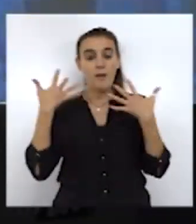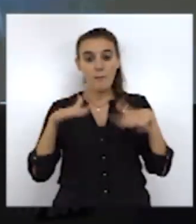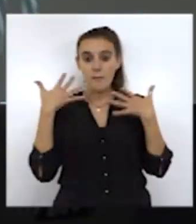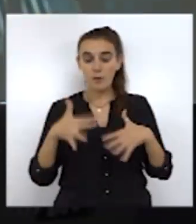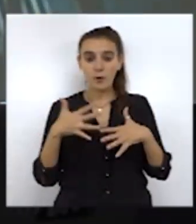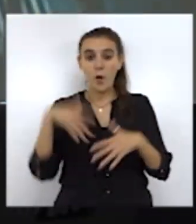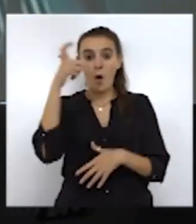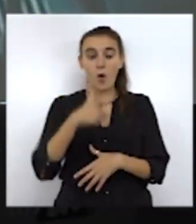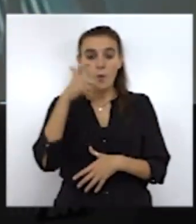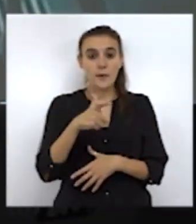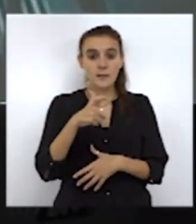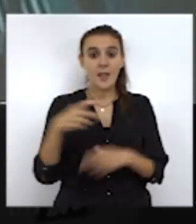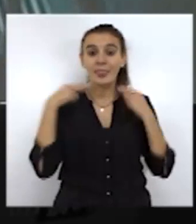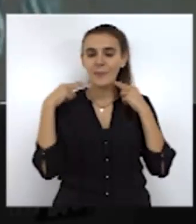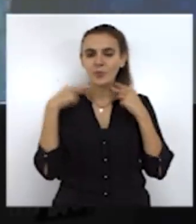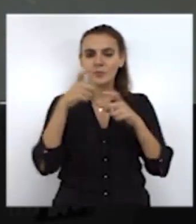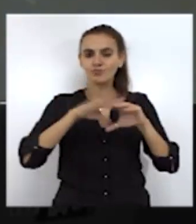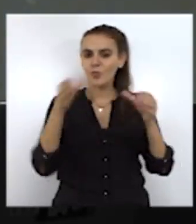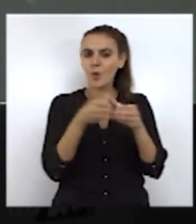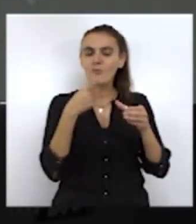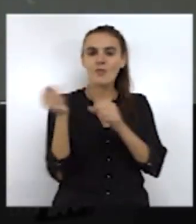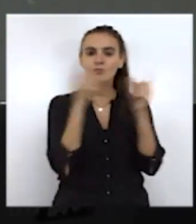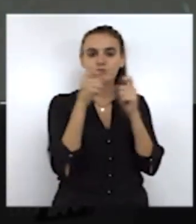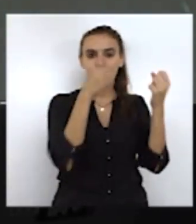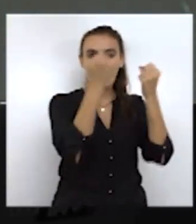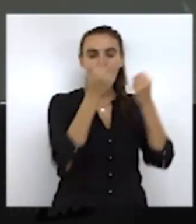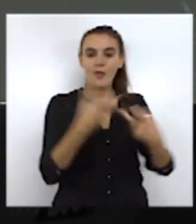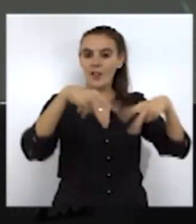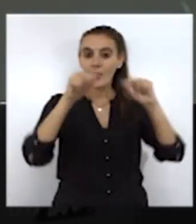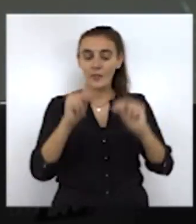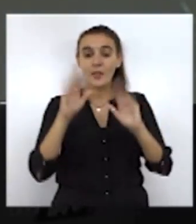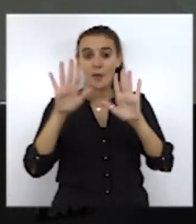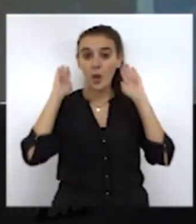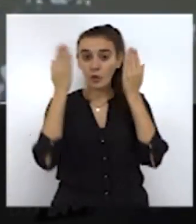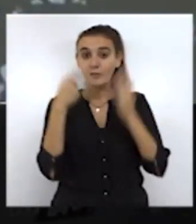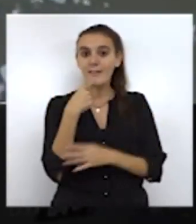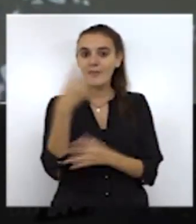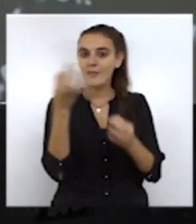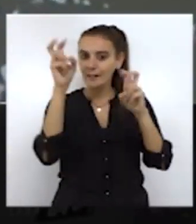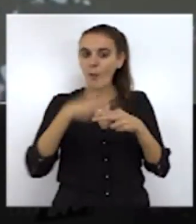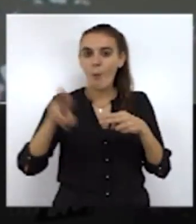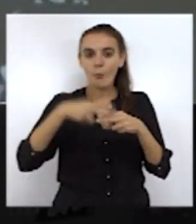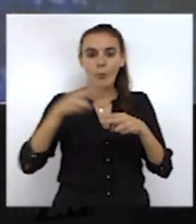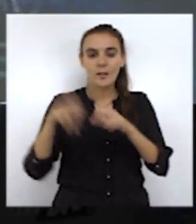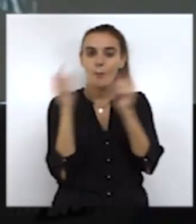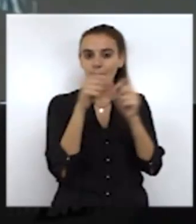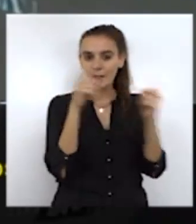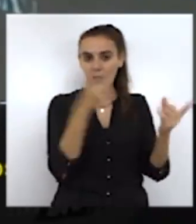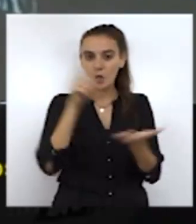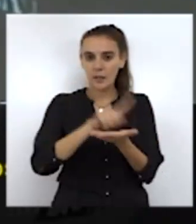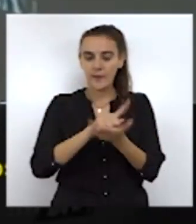El miércoles un eurodiputado de Los Verdes pedía acabar con las devoluciones en caliente mientras que en el Congreso se volvía a hablar de política